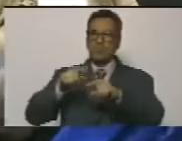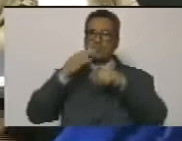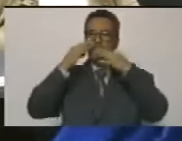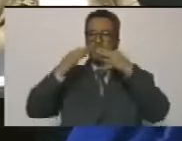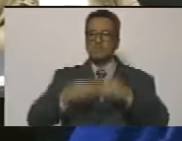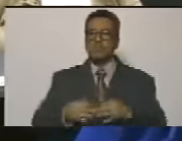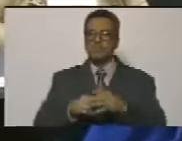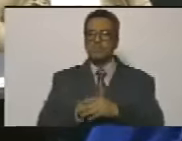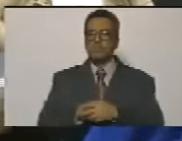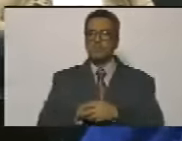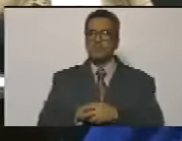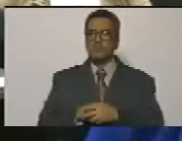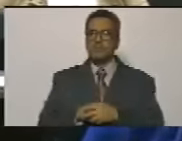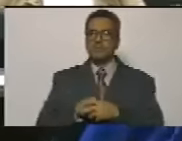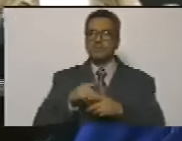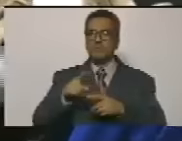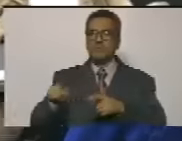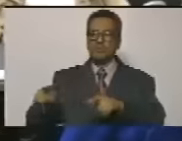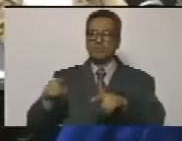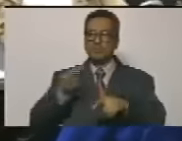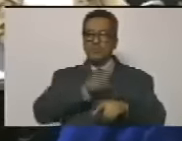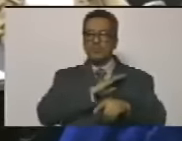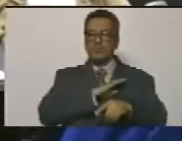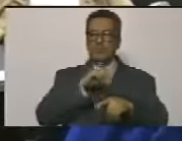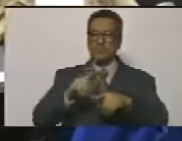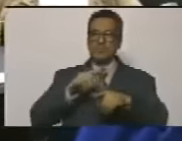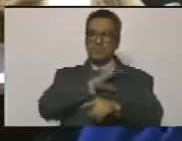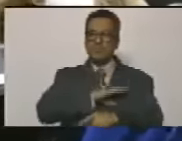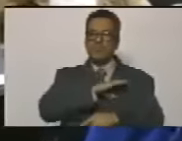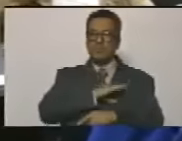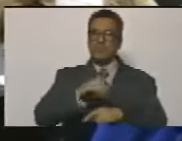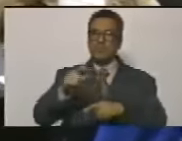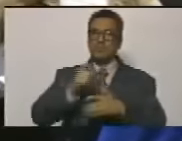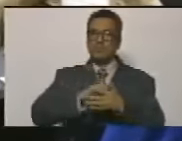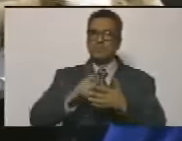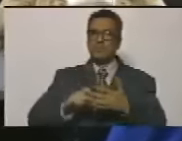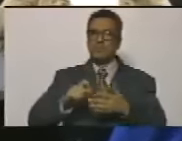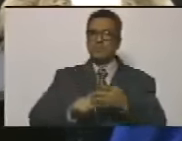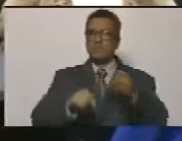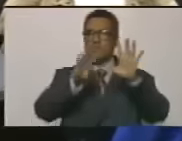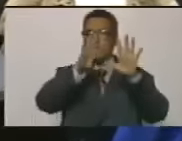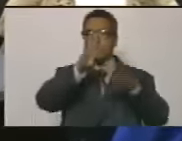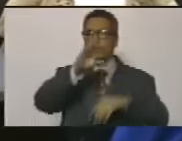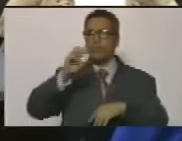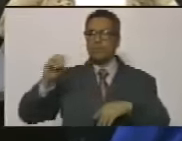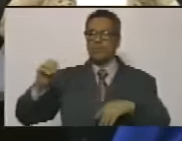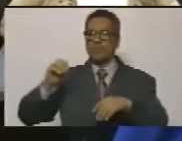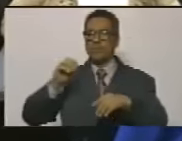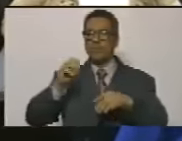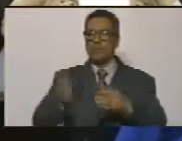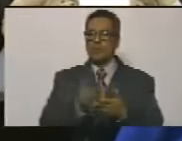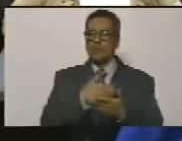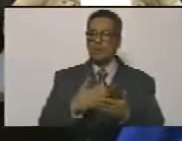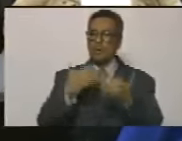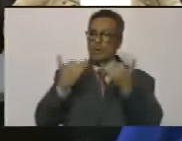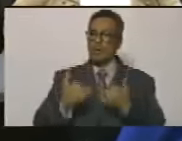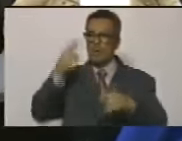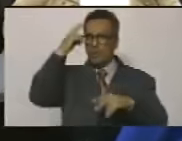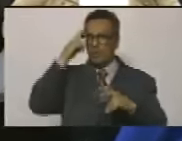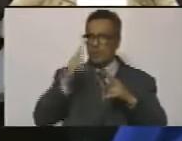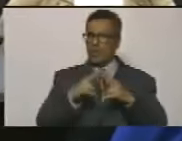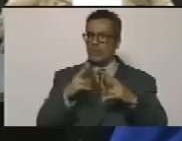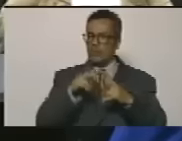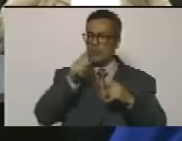verdad tú eras parte de esa comisión son 900 páginas hasta ahora ustedes no han